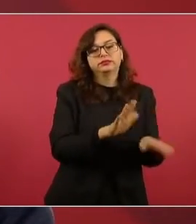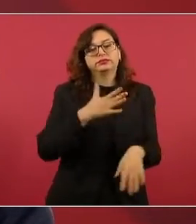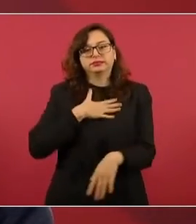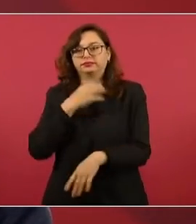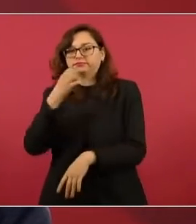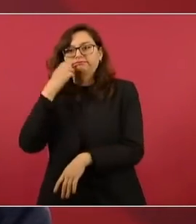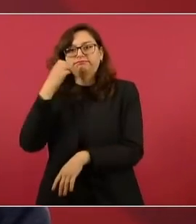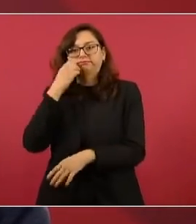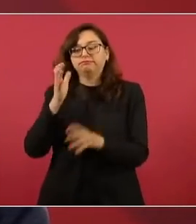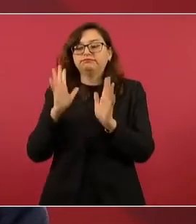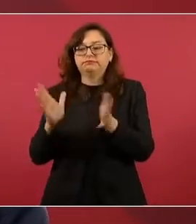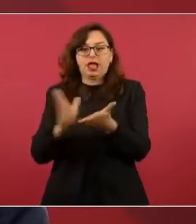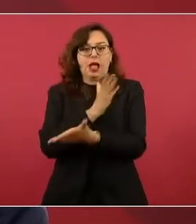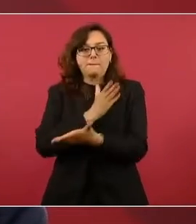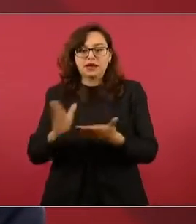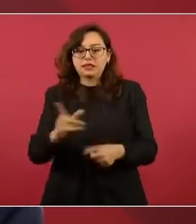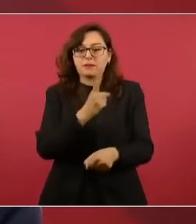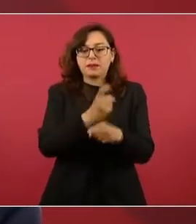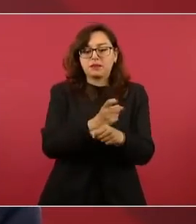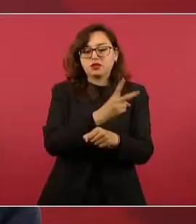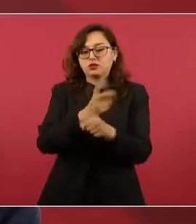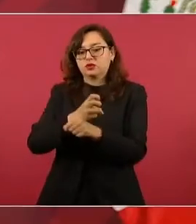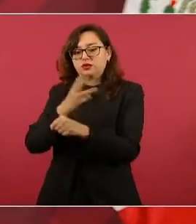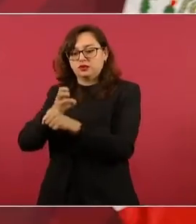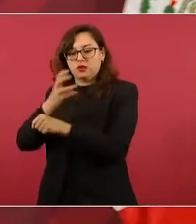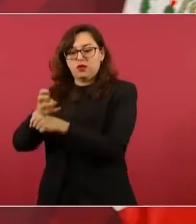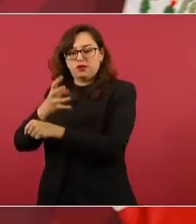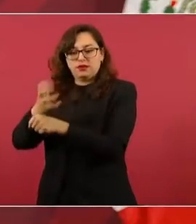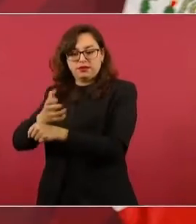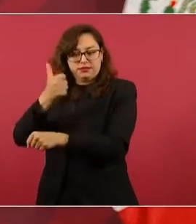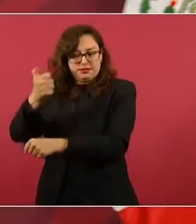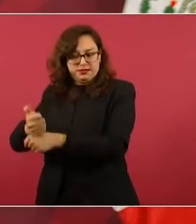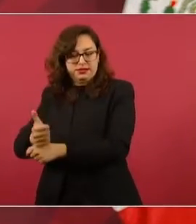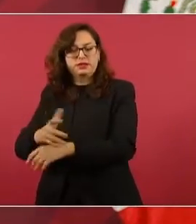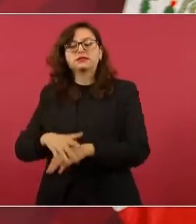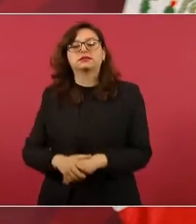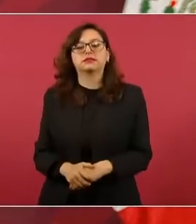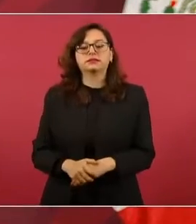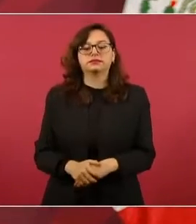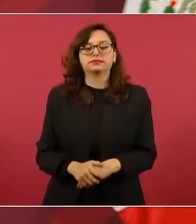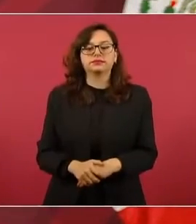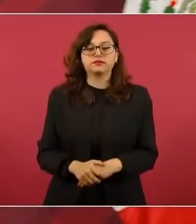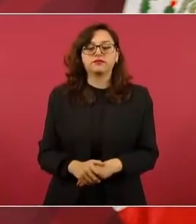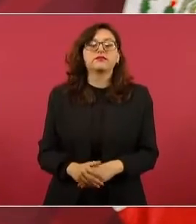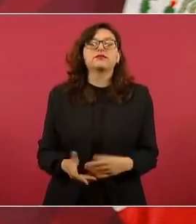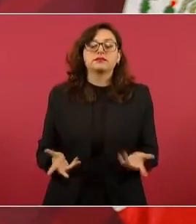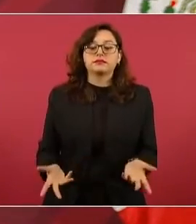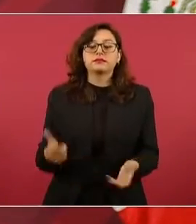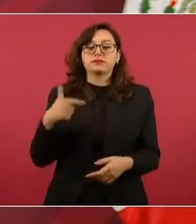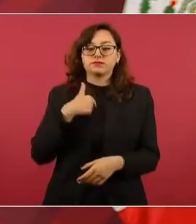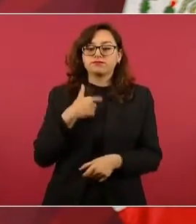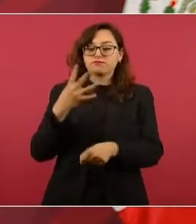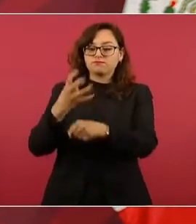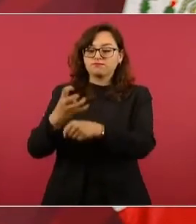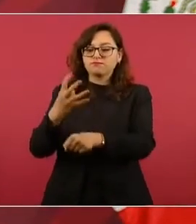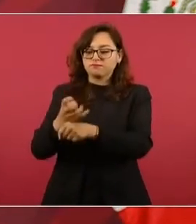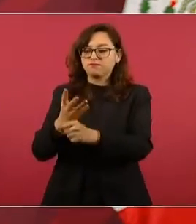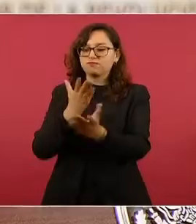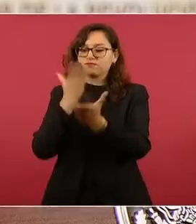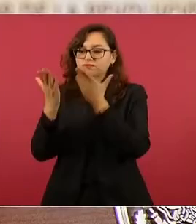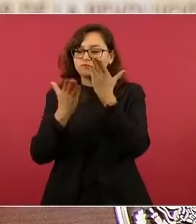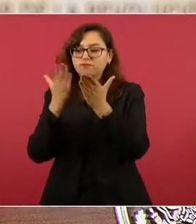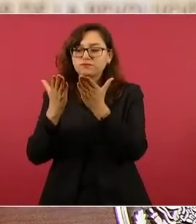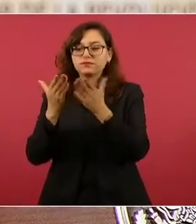contaba yo, dos años antes empezaron a llegar